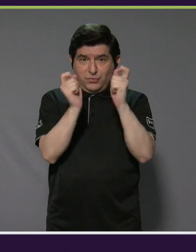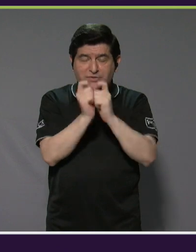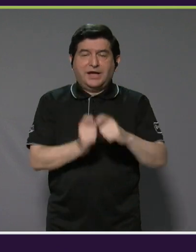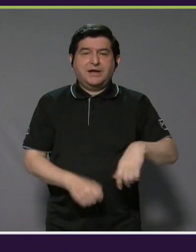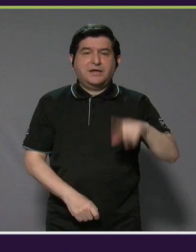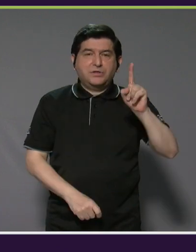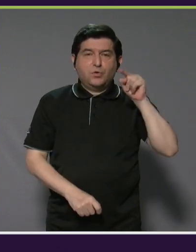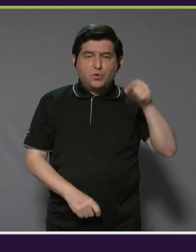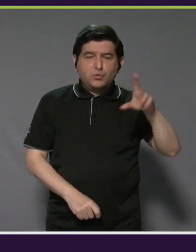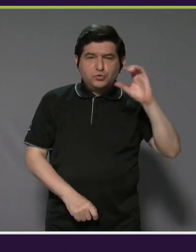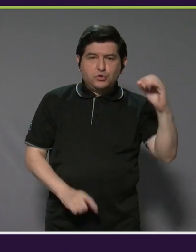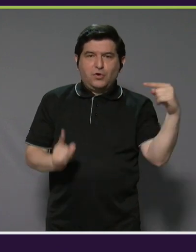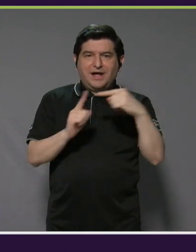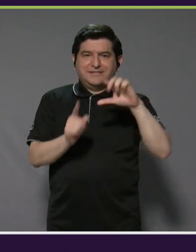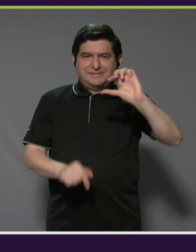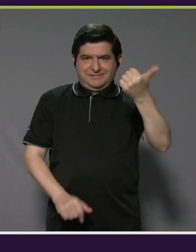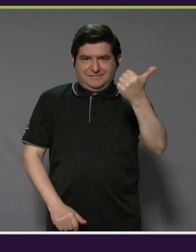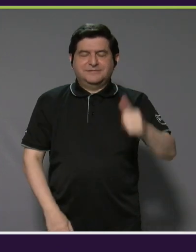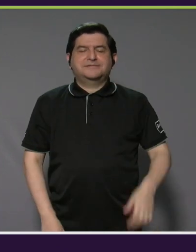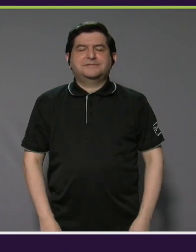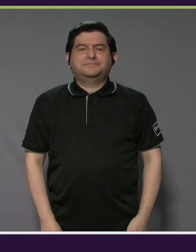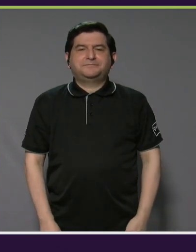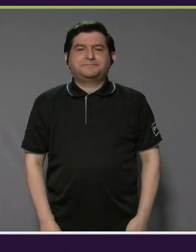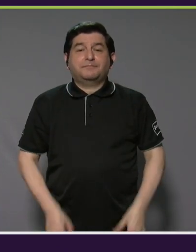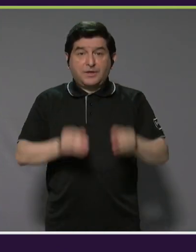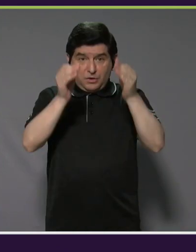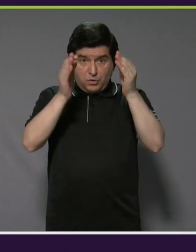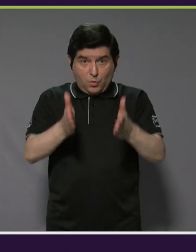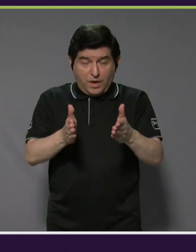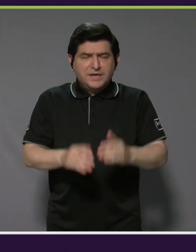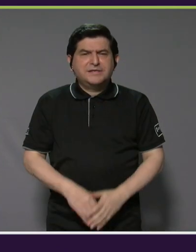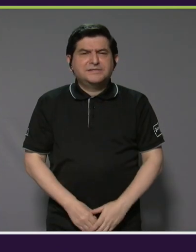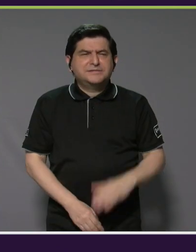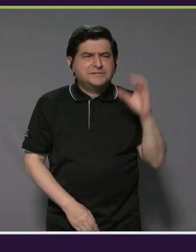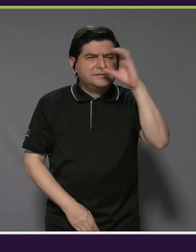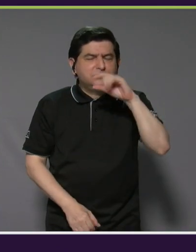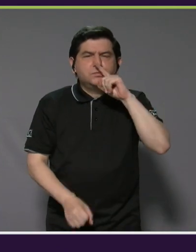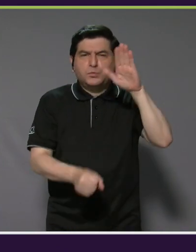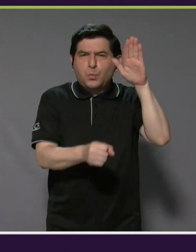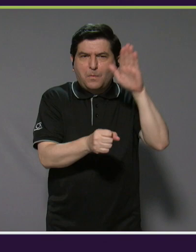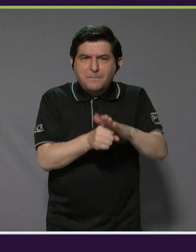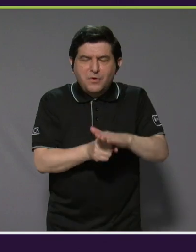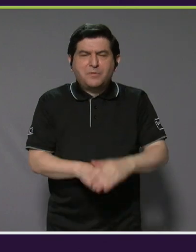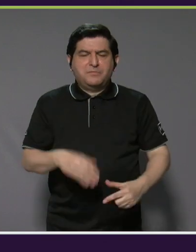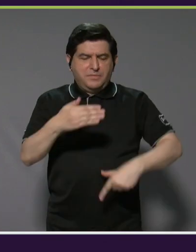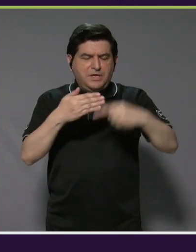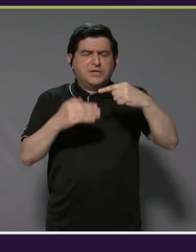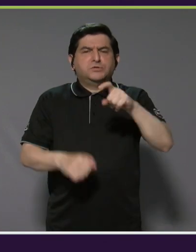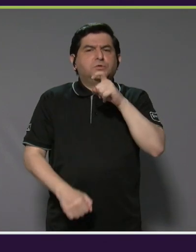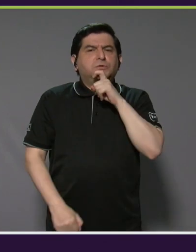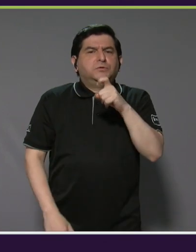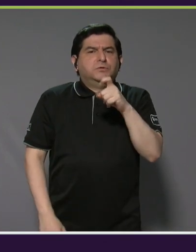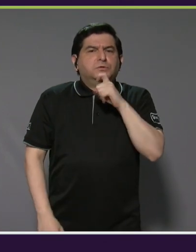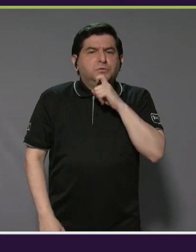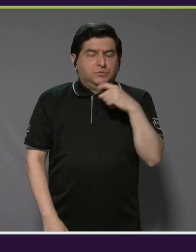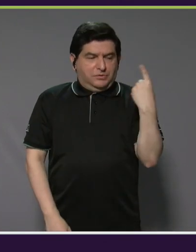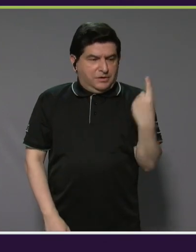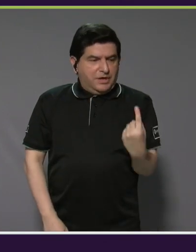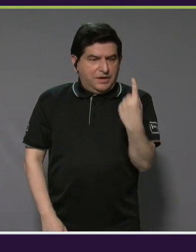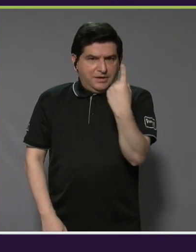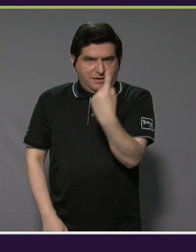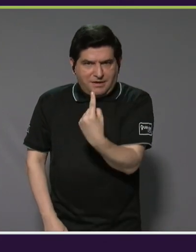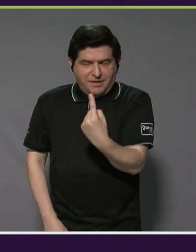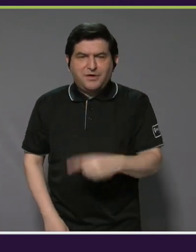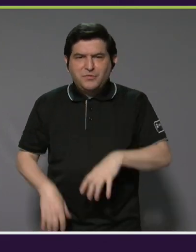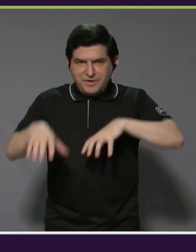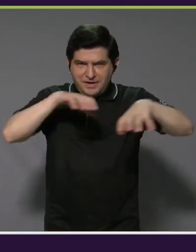va de 1.0 a 10. Los jueces están buscando el compromiso y el grado de dificultad en cada una